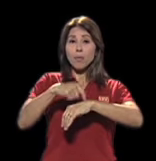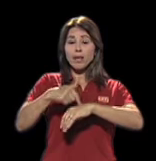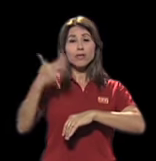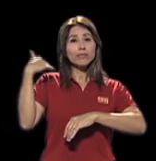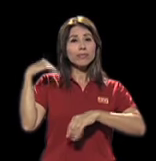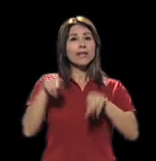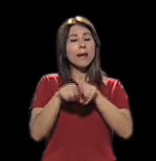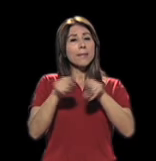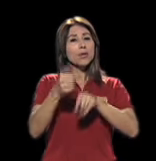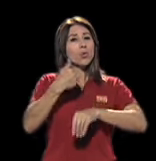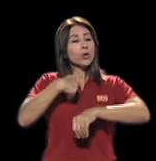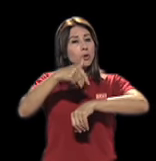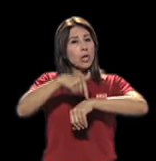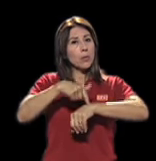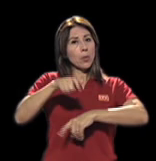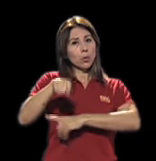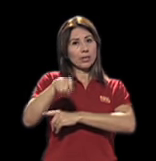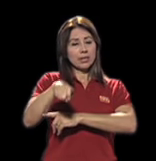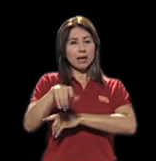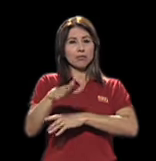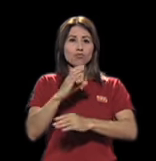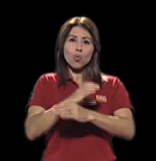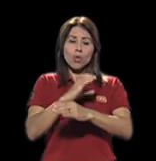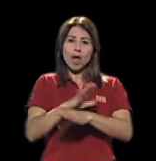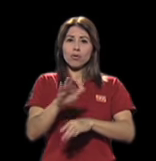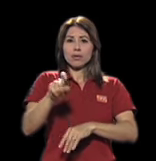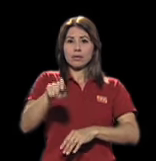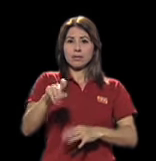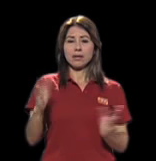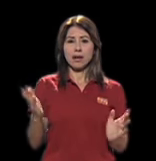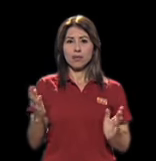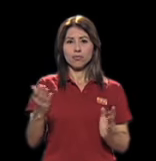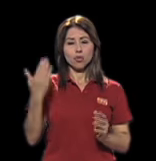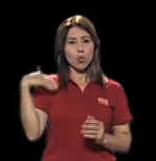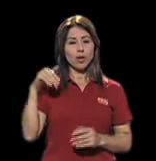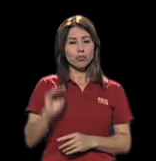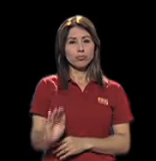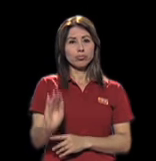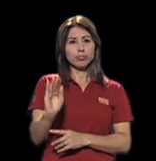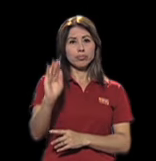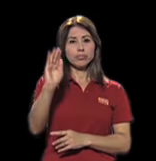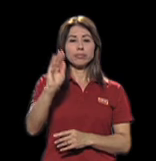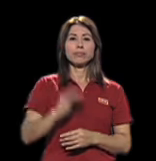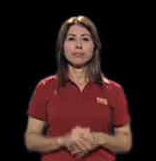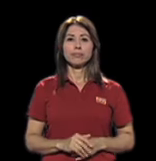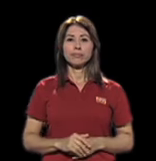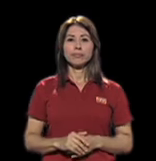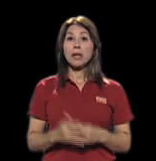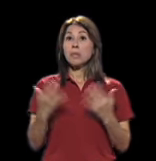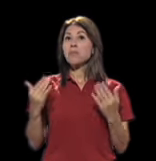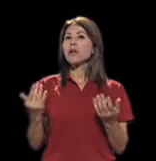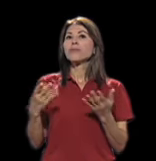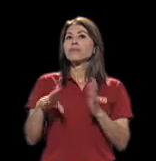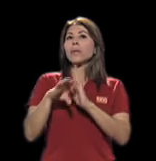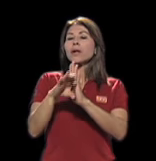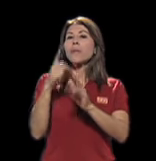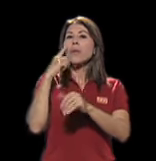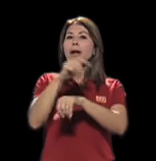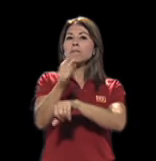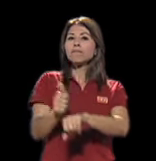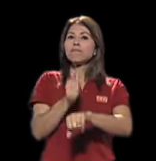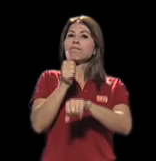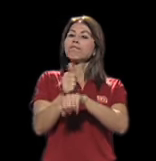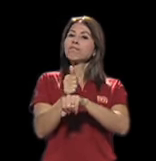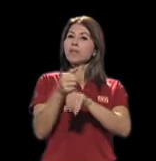cuidado necesario mientras crecían. Y en el tema también de sentar reglas en la casa,